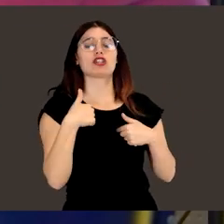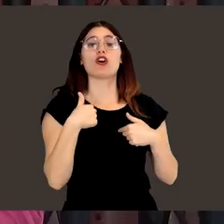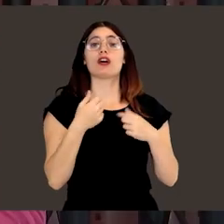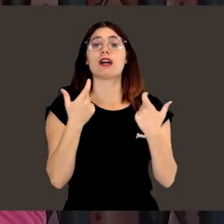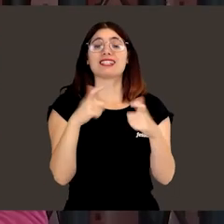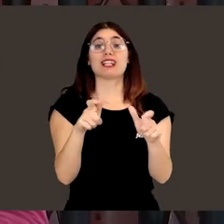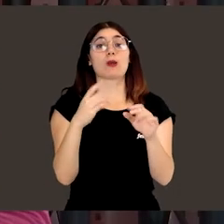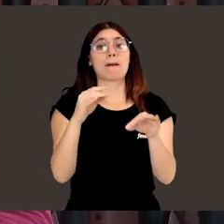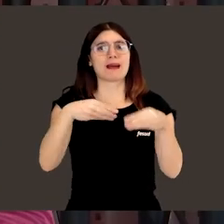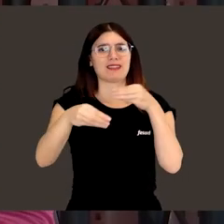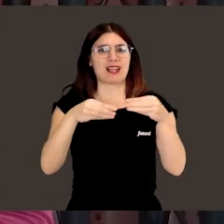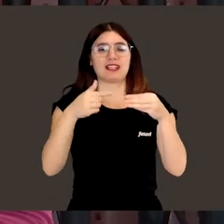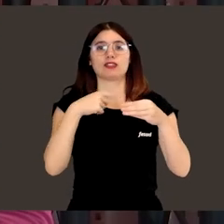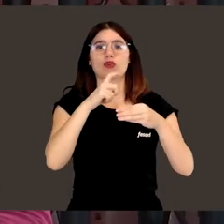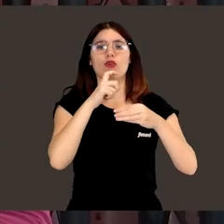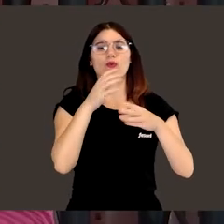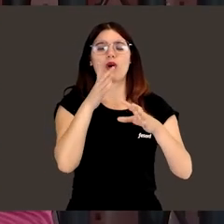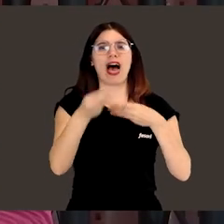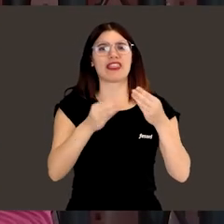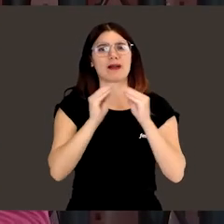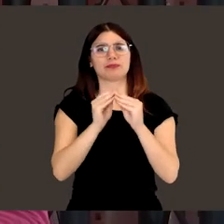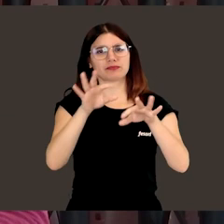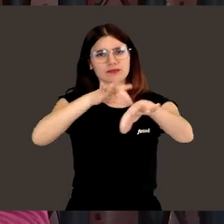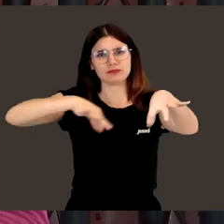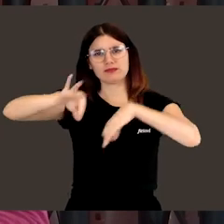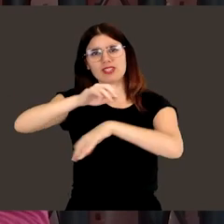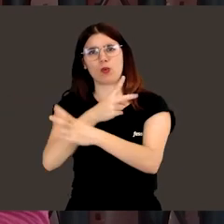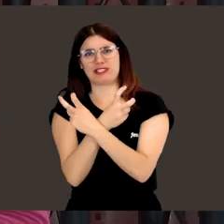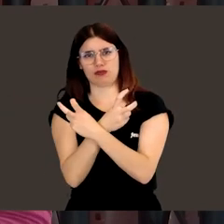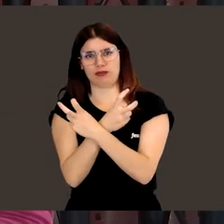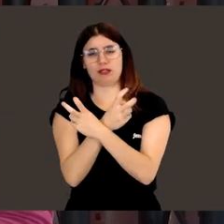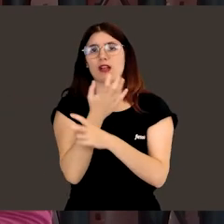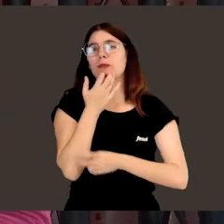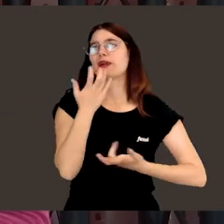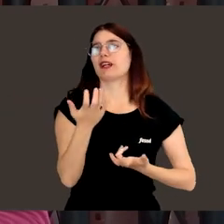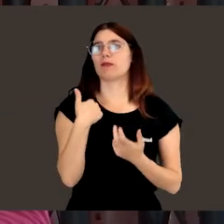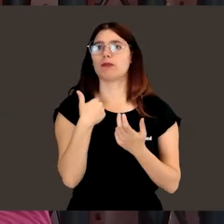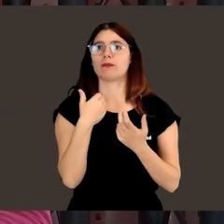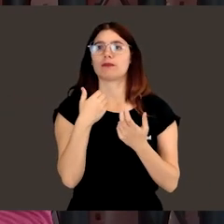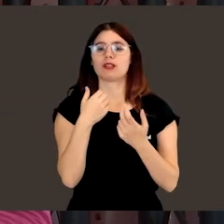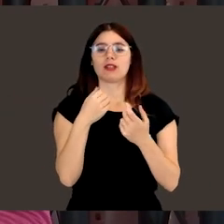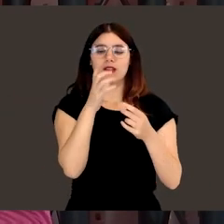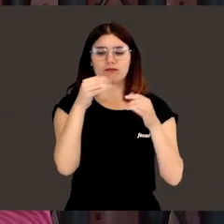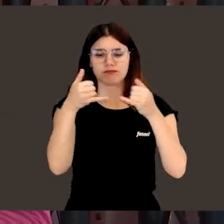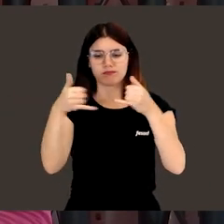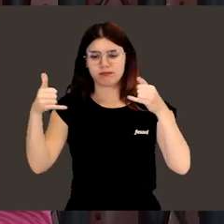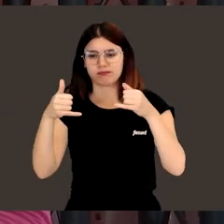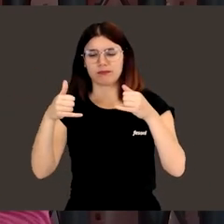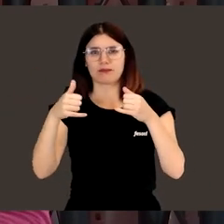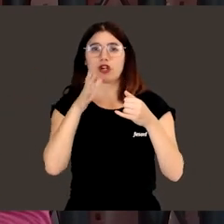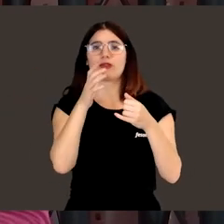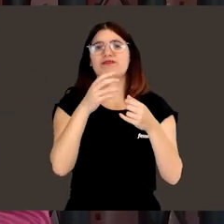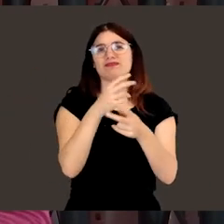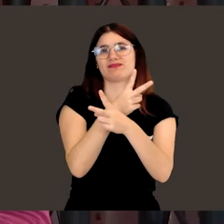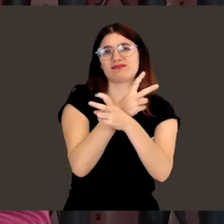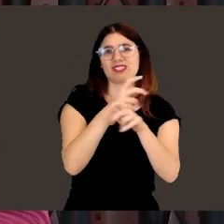como lo que sabía hacer era materiales, pues empecé haciendo sustitutos óseos. O empecé a trabajar para sustituir, por ejemplo, con trauma... Trabajé